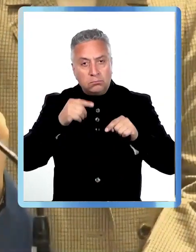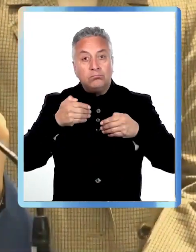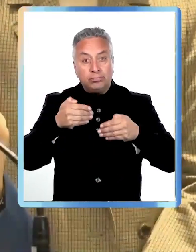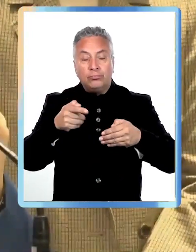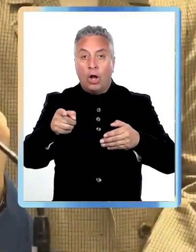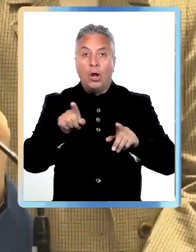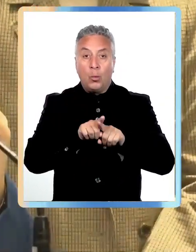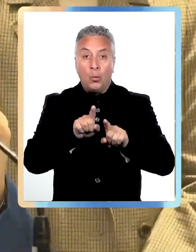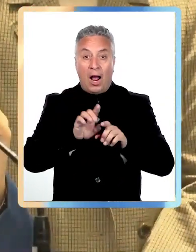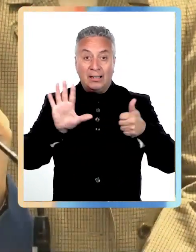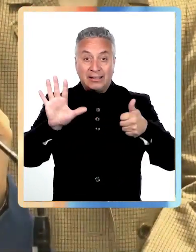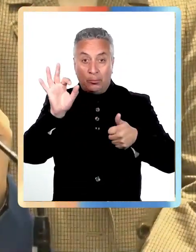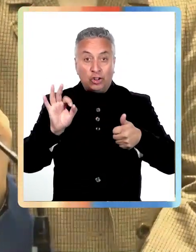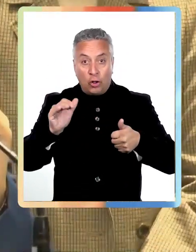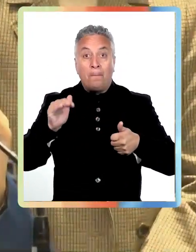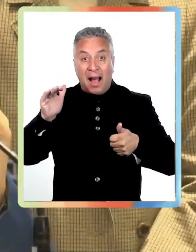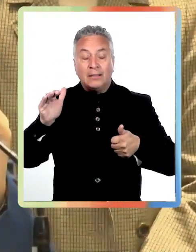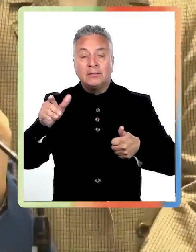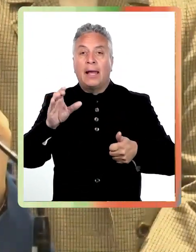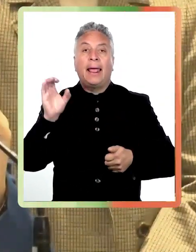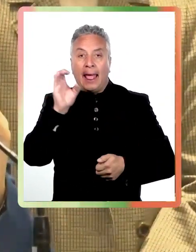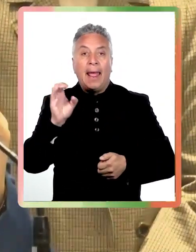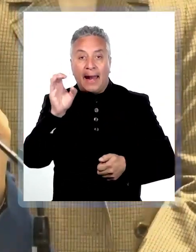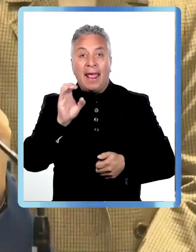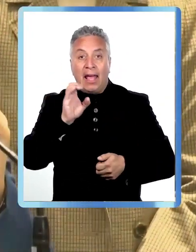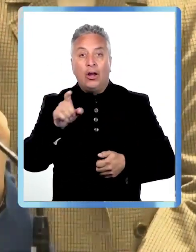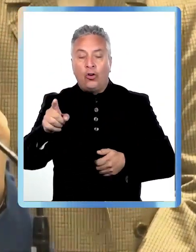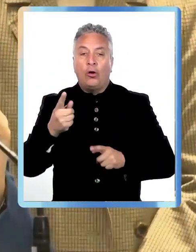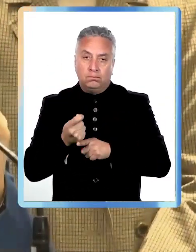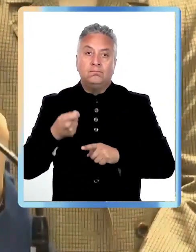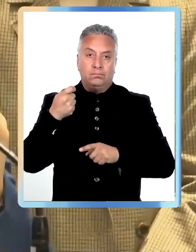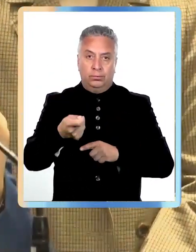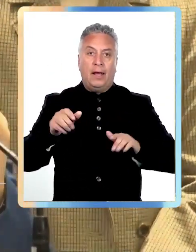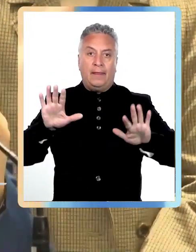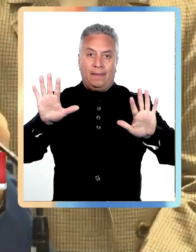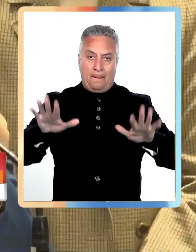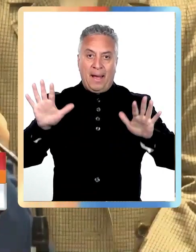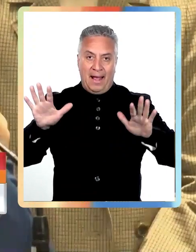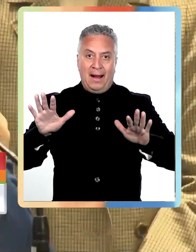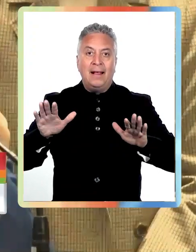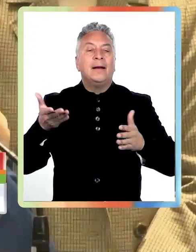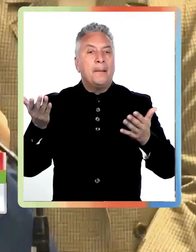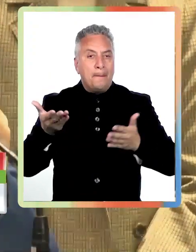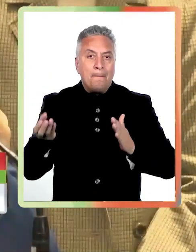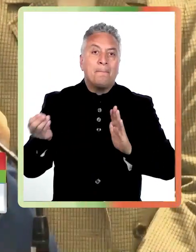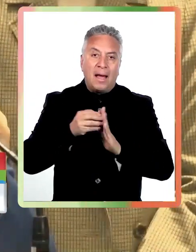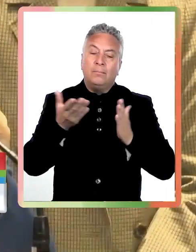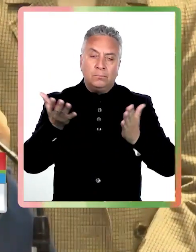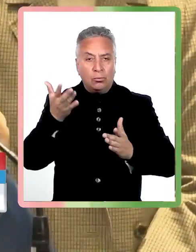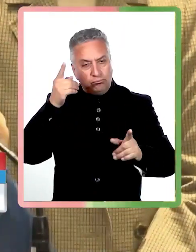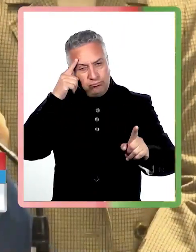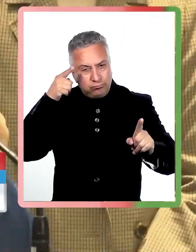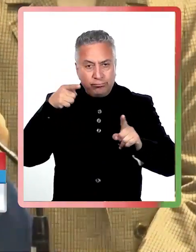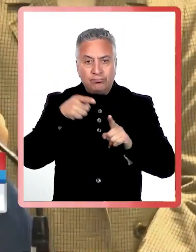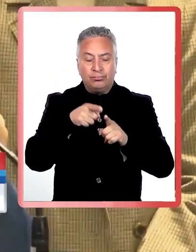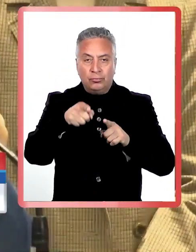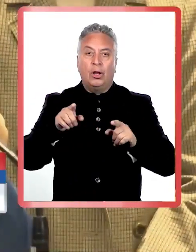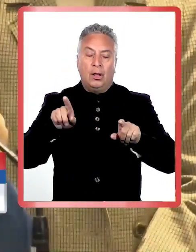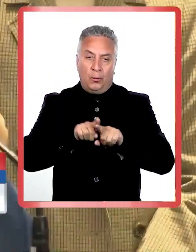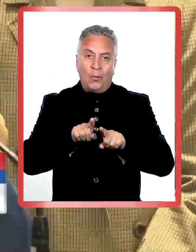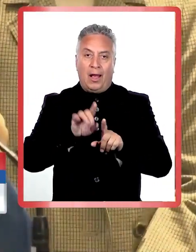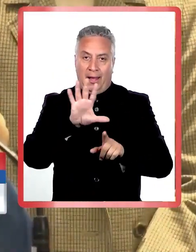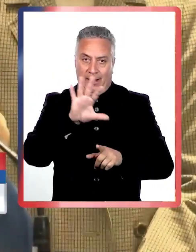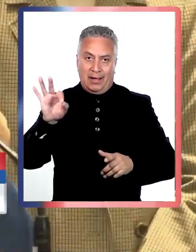2024 se van a anticipar 10 mil pesos en el camino para llegar a los 500 mil. Todo esto teniendo a la vista